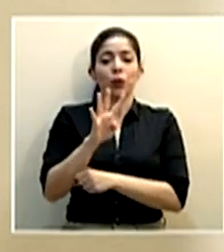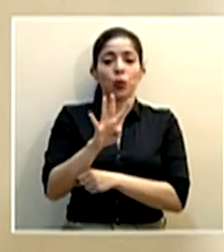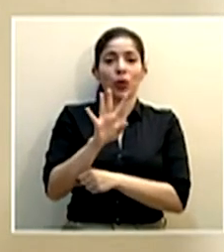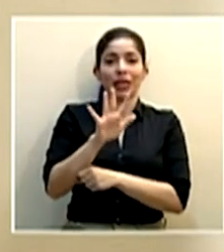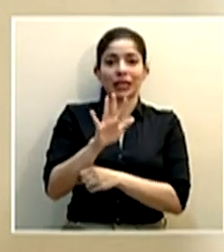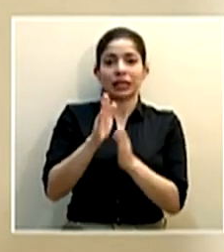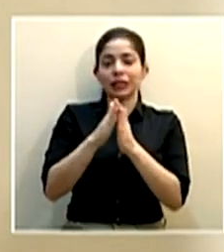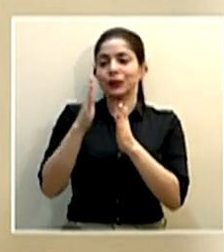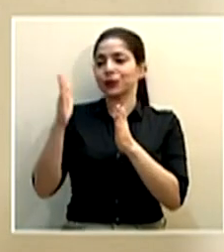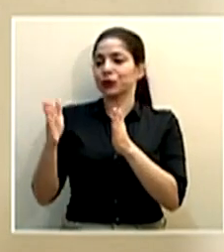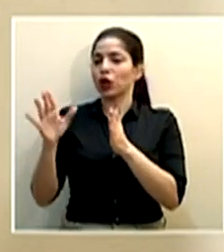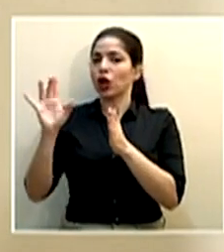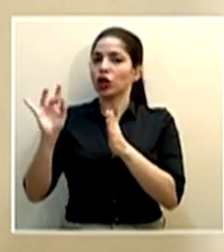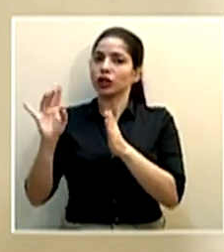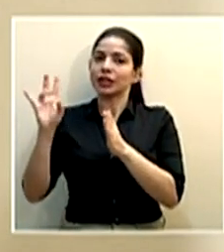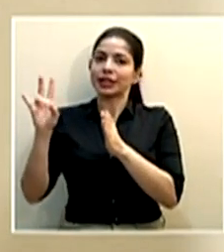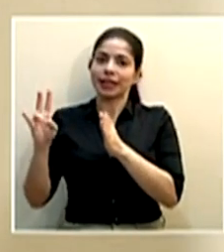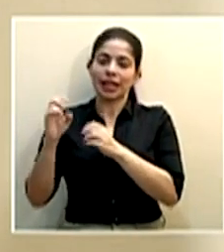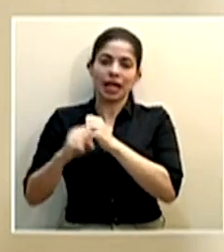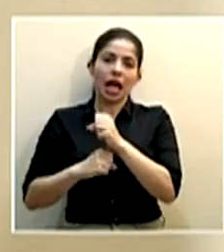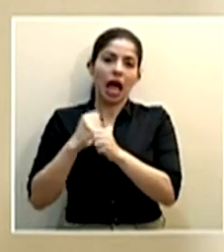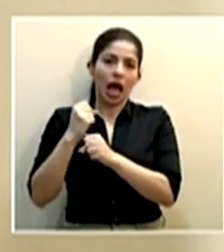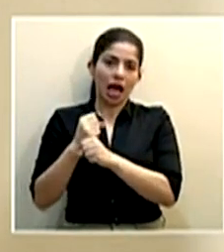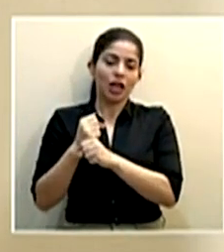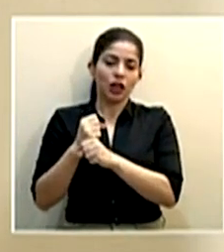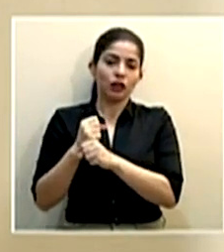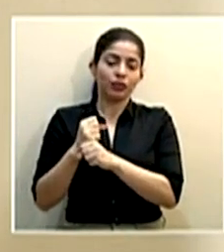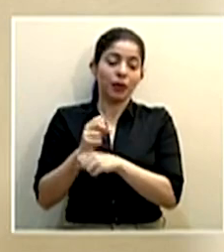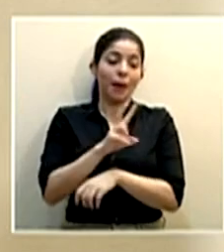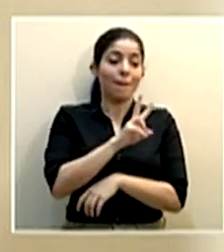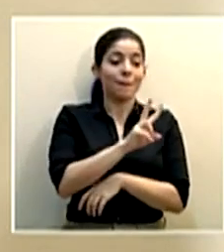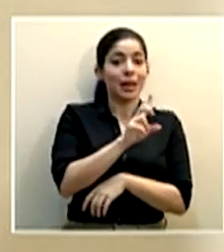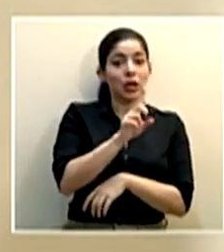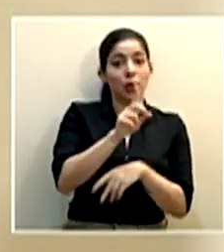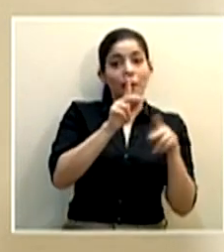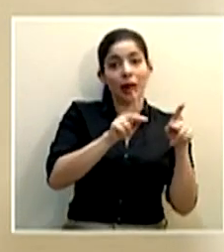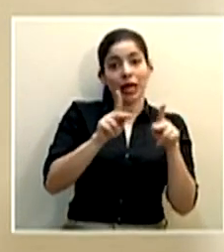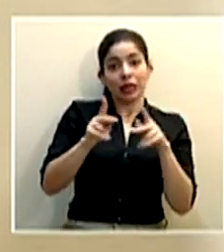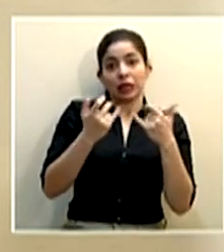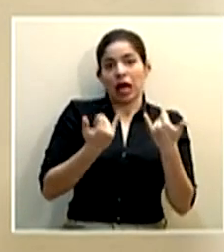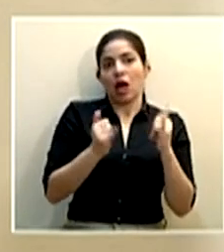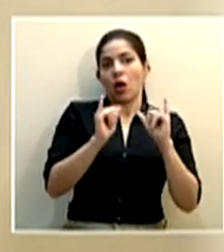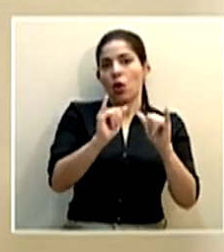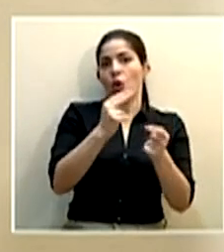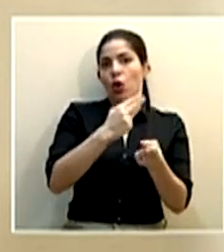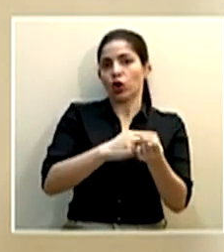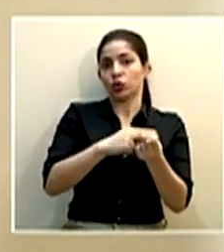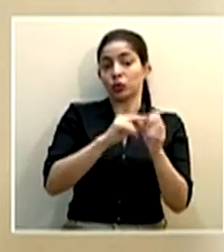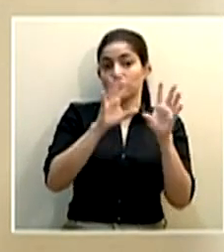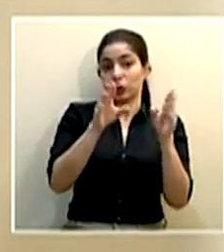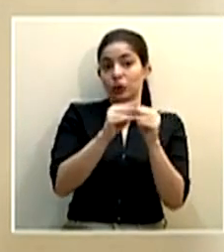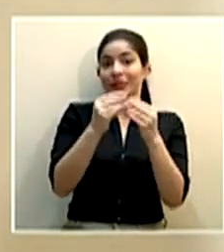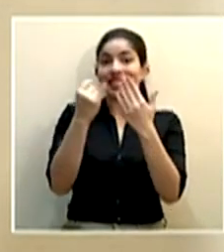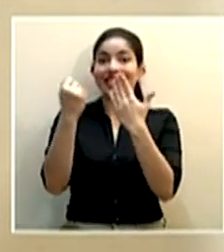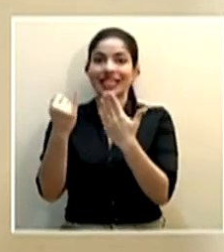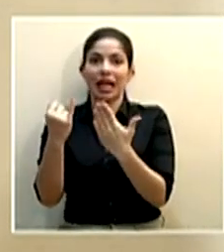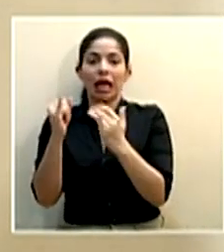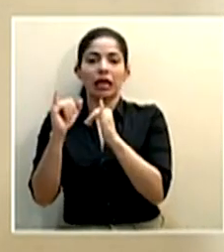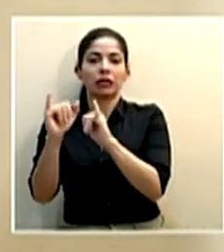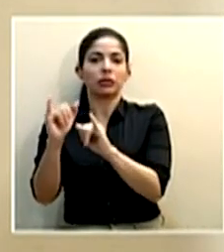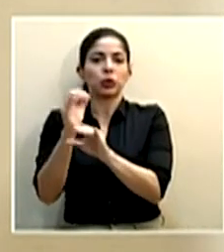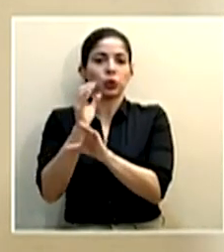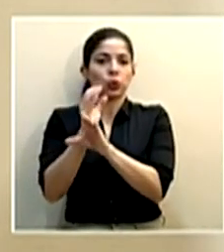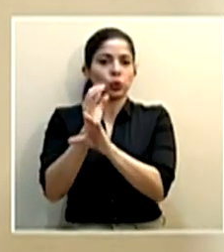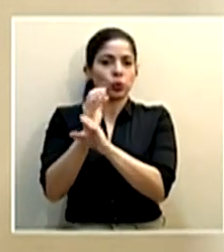cuarenta y cinco hasta los ochenta y siete años. Veintiún personas se encuentran hospitalizadas, seis de ellas se encuentran en cuidados